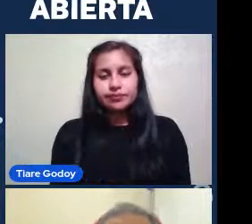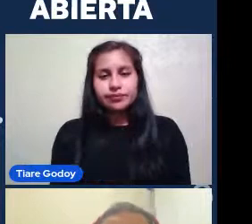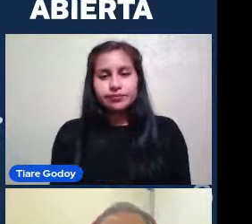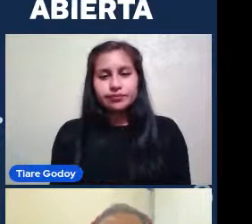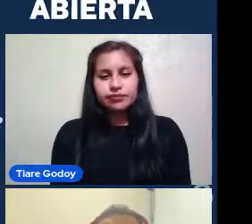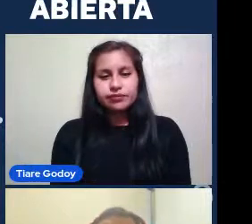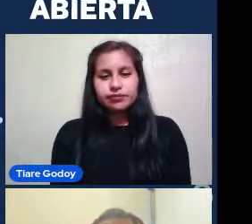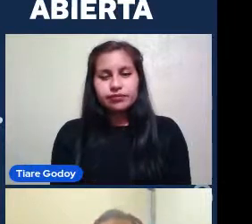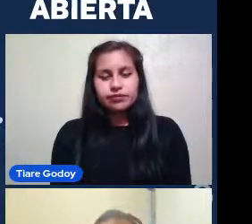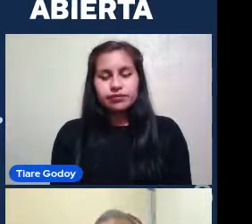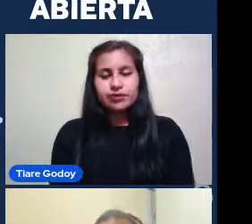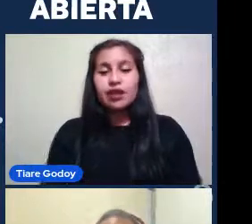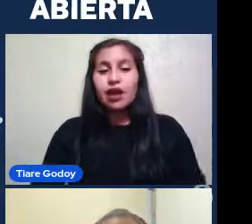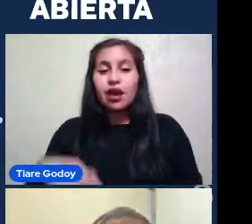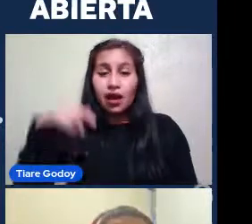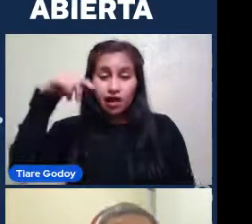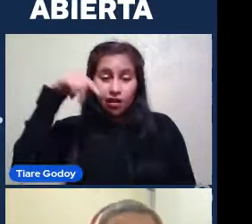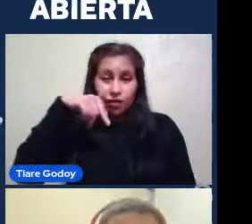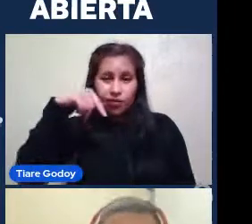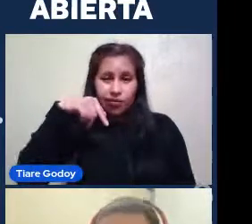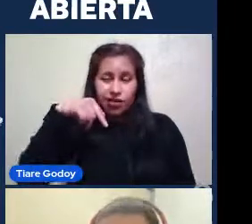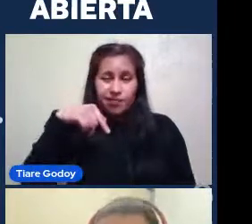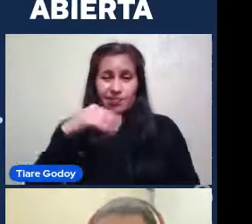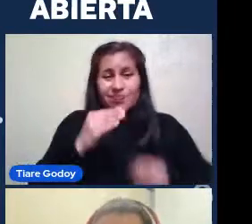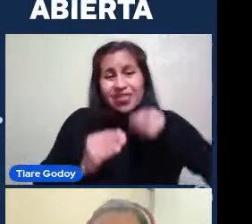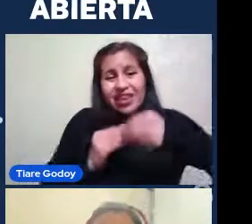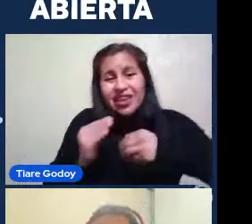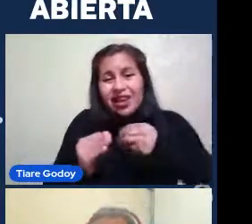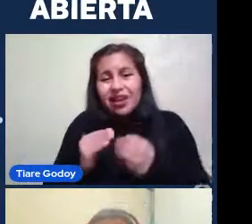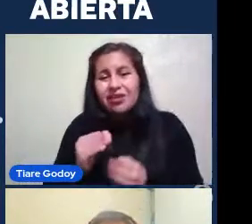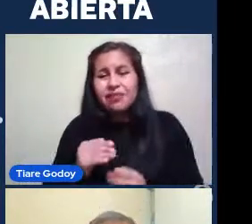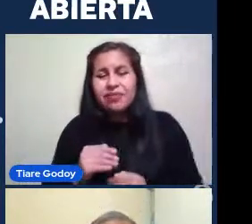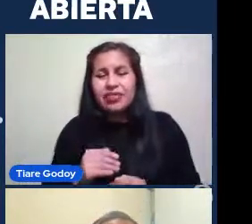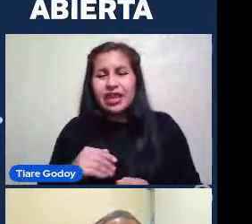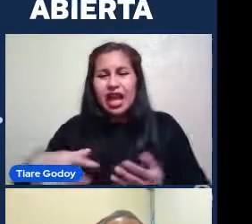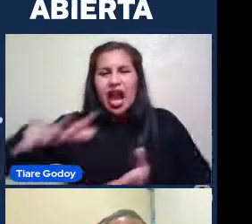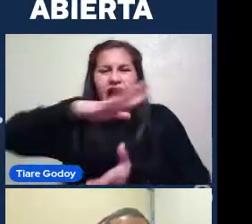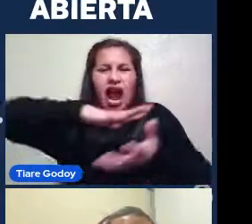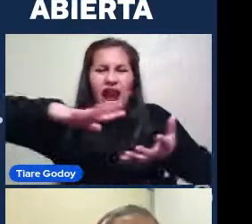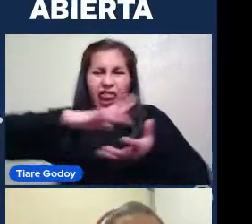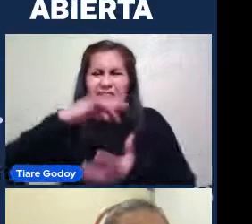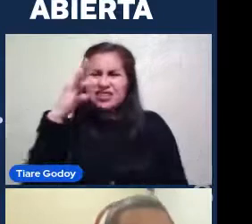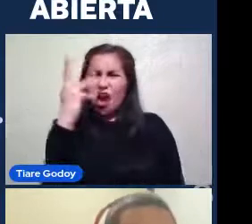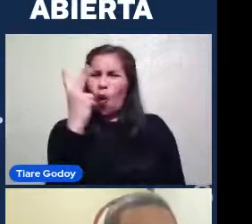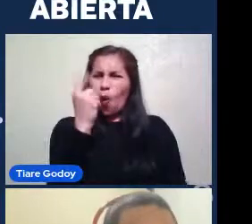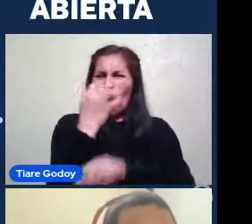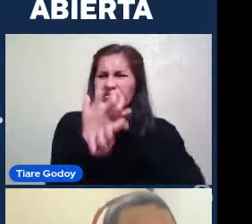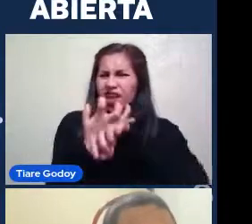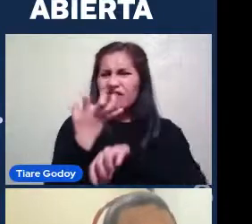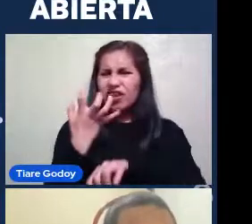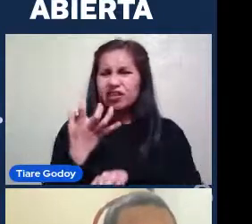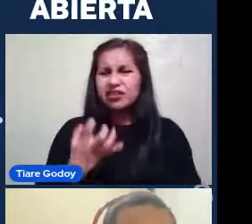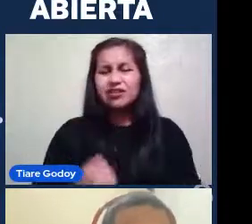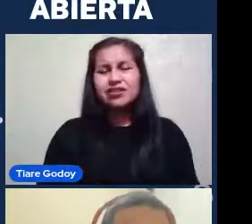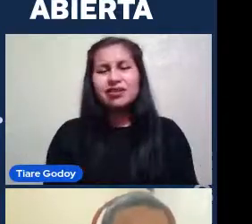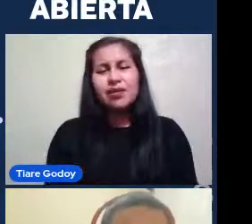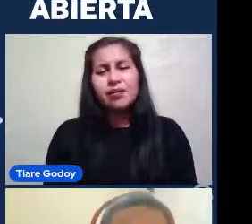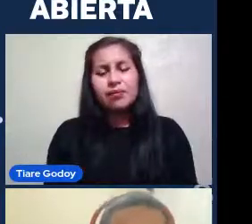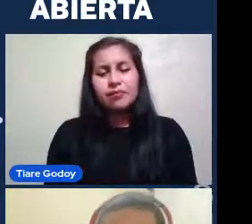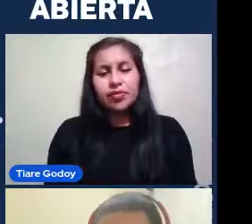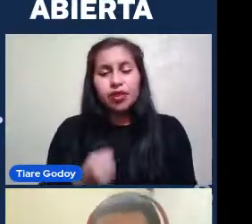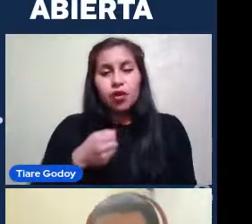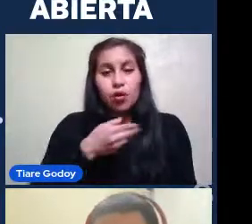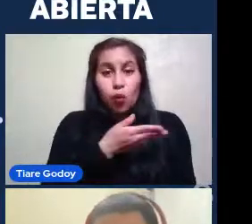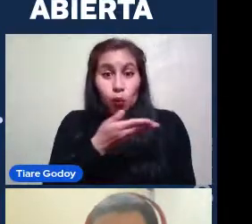Eso nos lleva Entonces A cuantos tipos De galaxias Hay Y para eso Nuevamente Voy a hacer Que ustedes